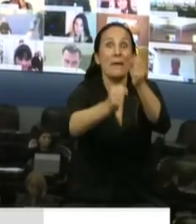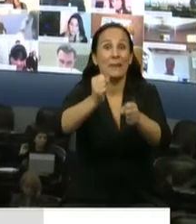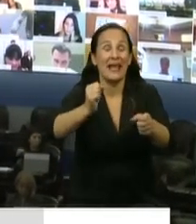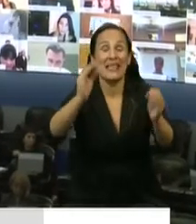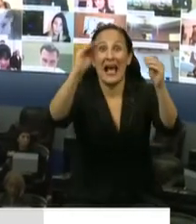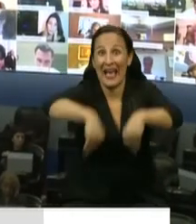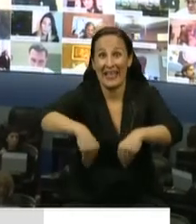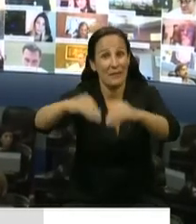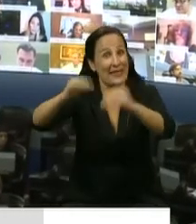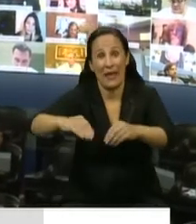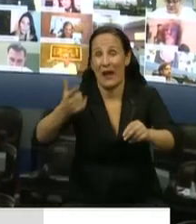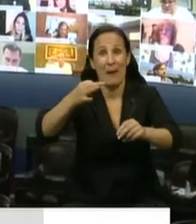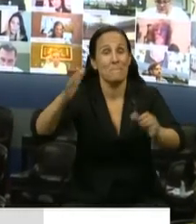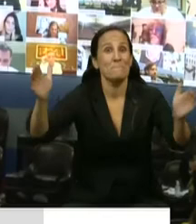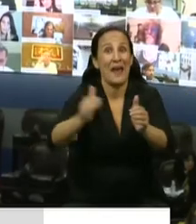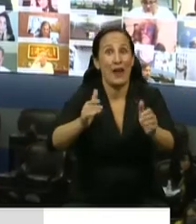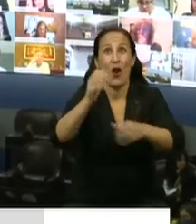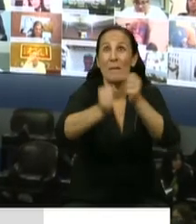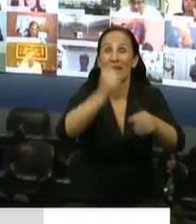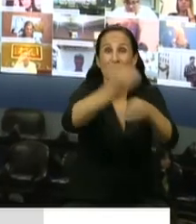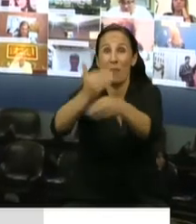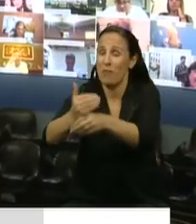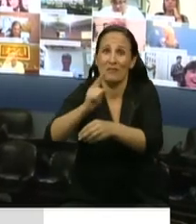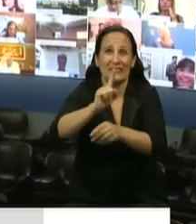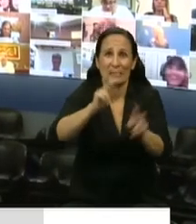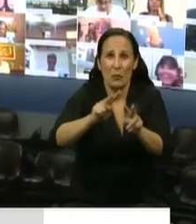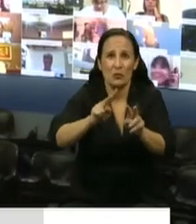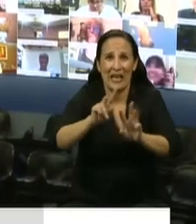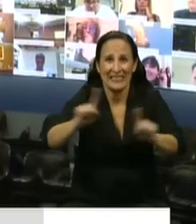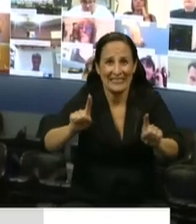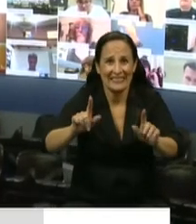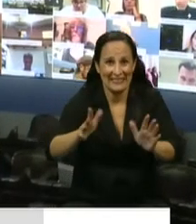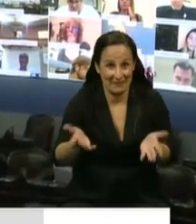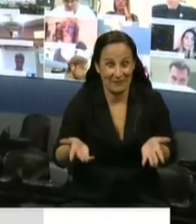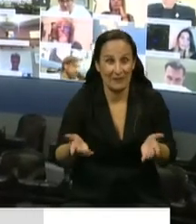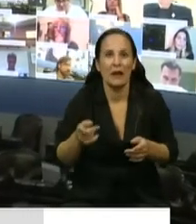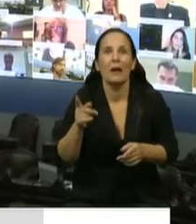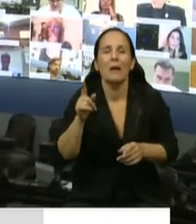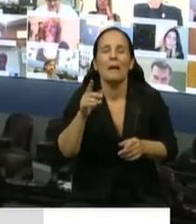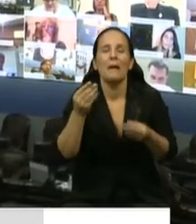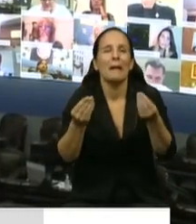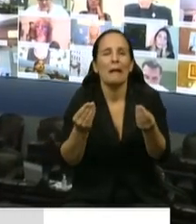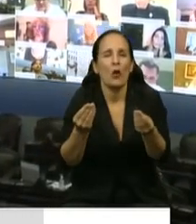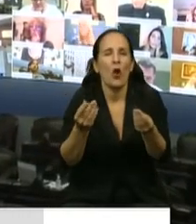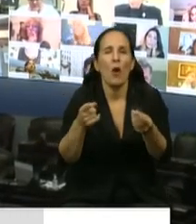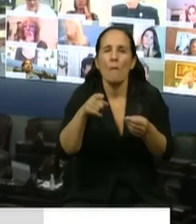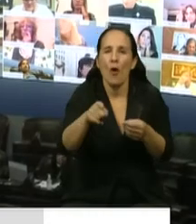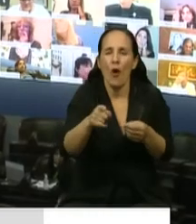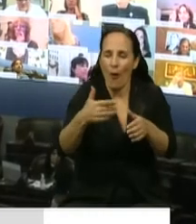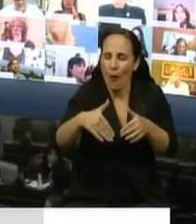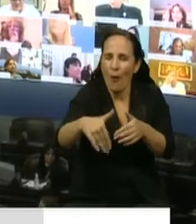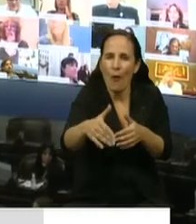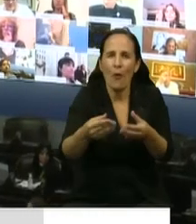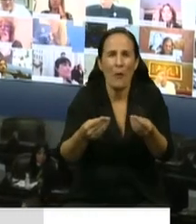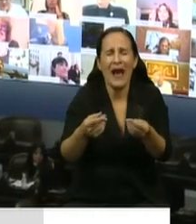Y esas son las herramientas que este Congreso se tiene que poner a discutir. ¿Cómo hacemos para que los costos de corto plazo, que ya